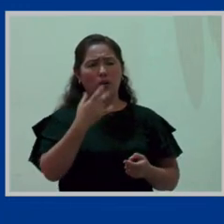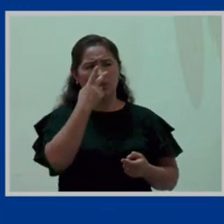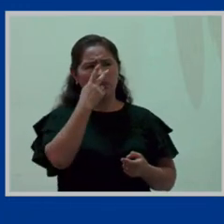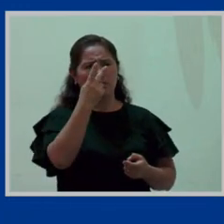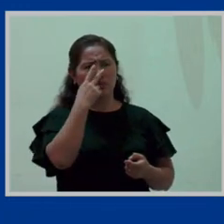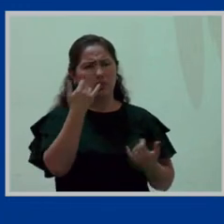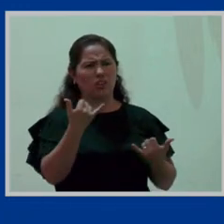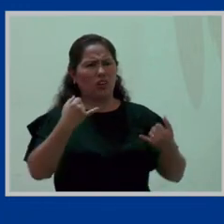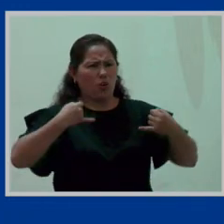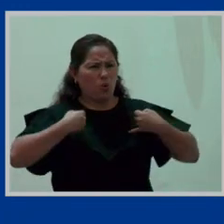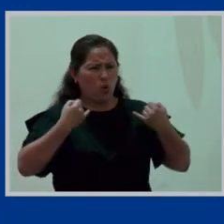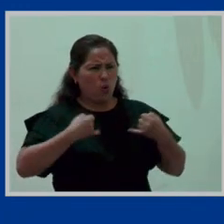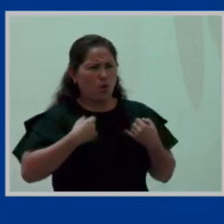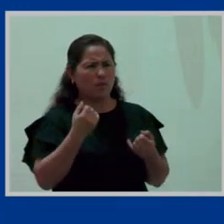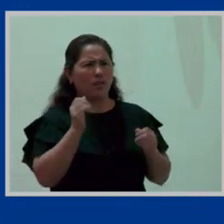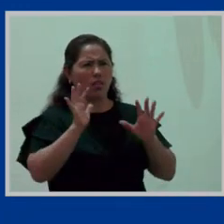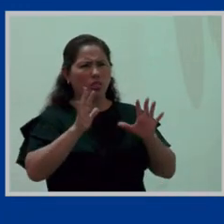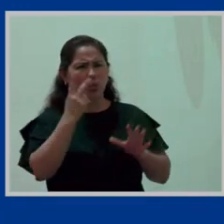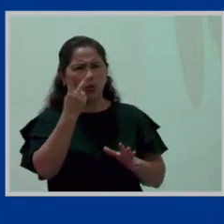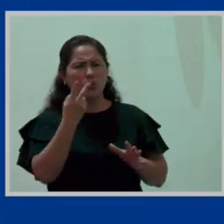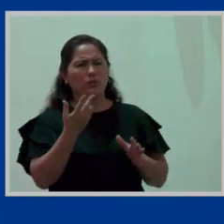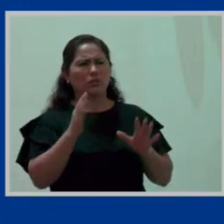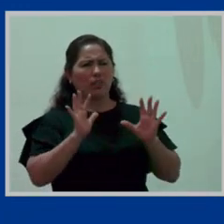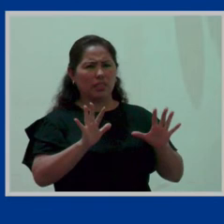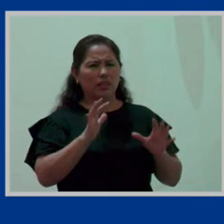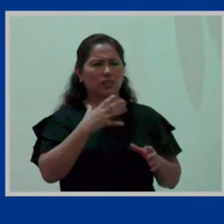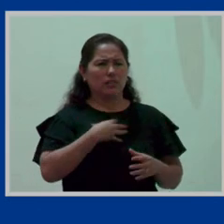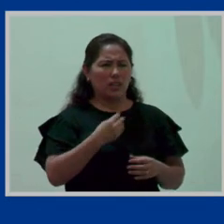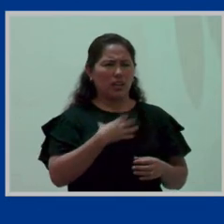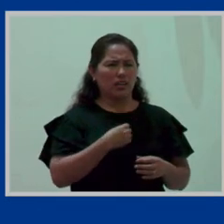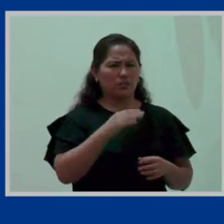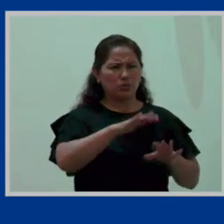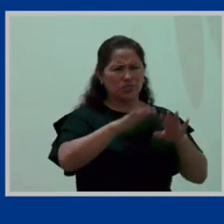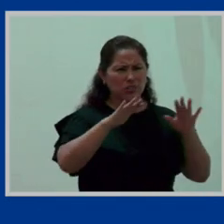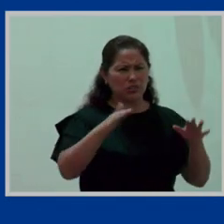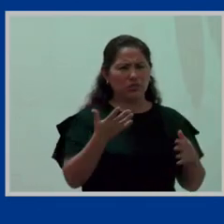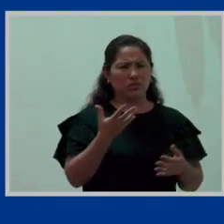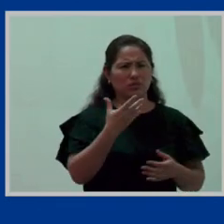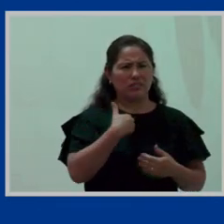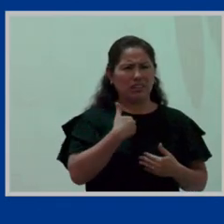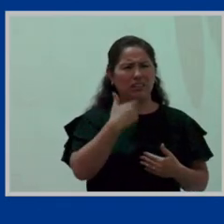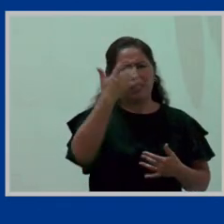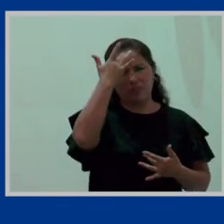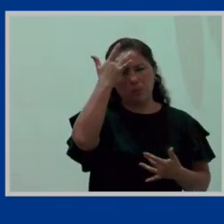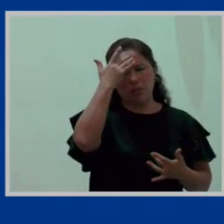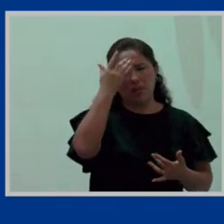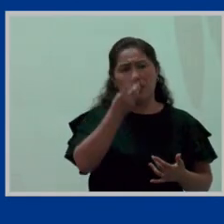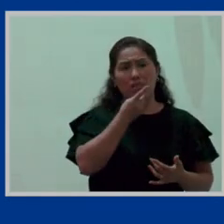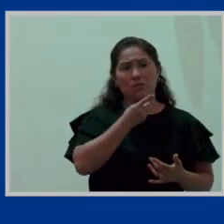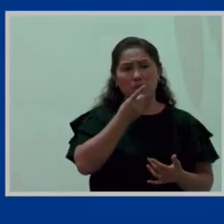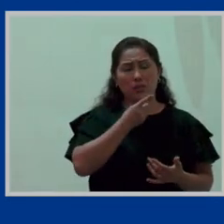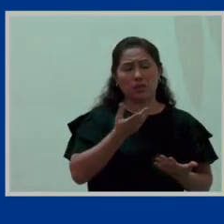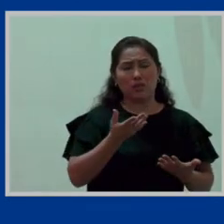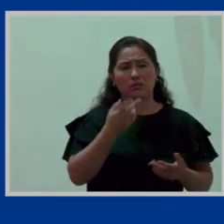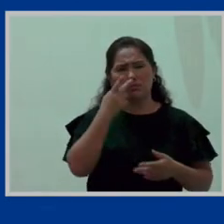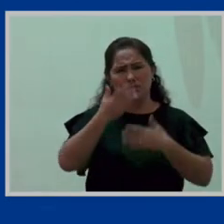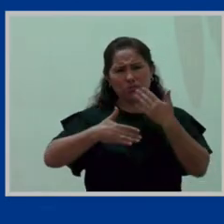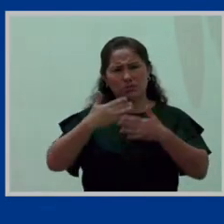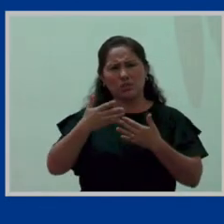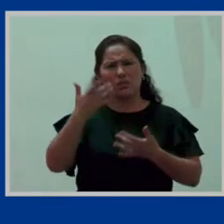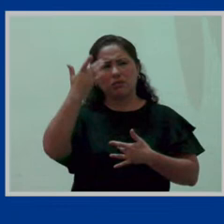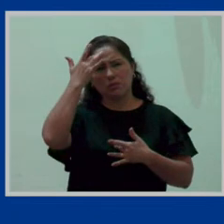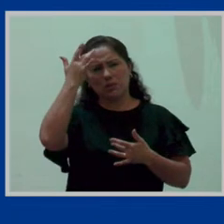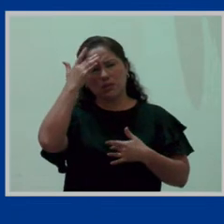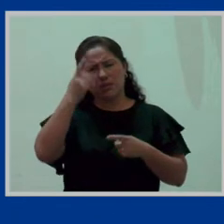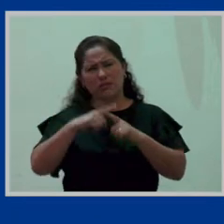hay adolescentes de 12 años, o a veces niños de 10, que están con diabetes. Hay otro problema que generalmente se da en la ciudad,